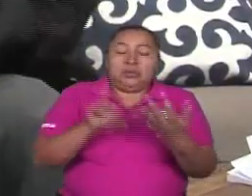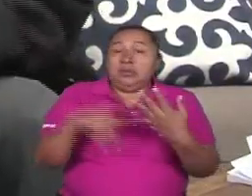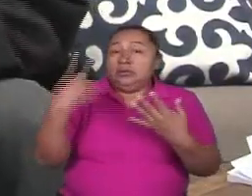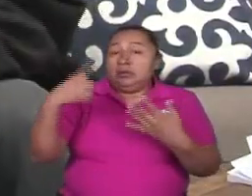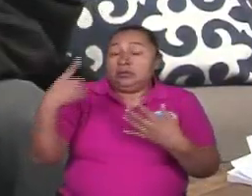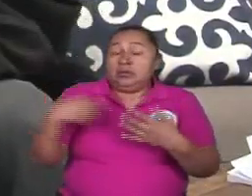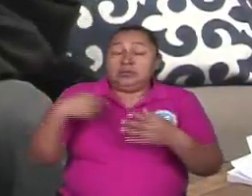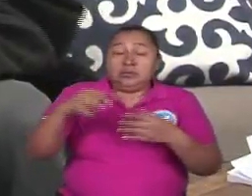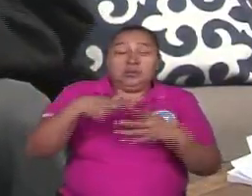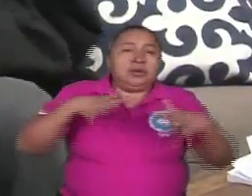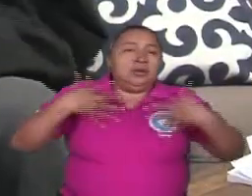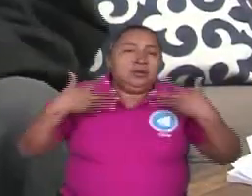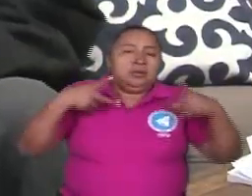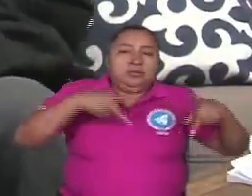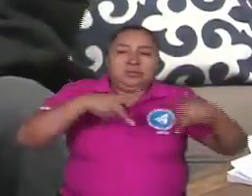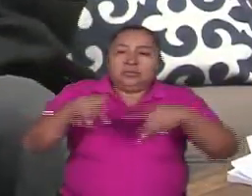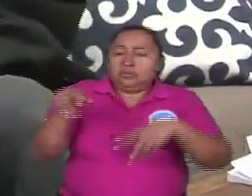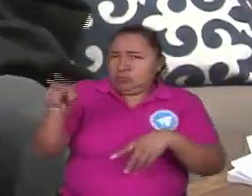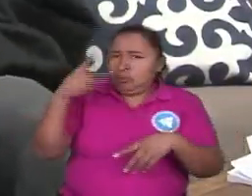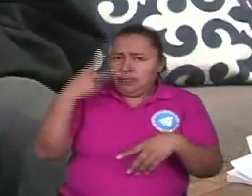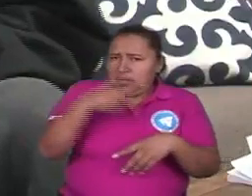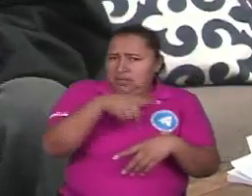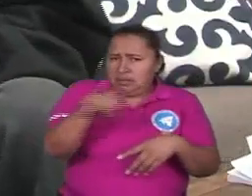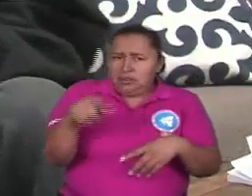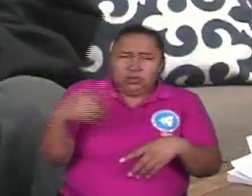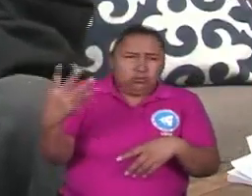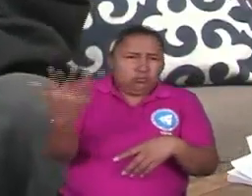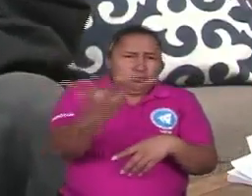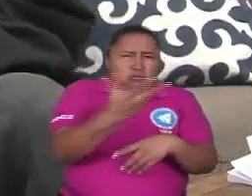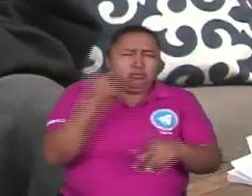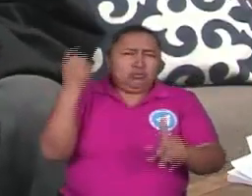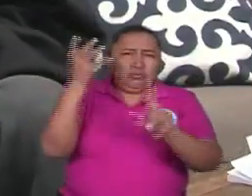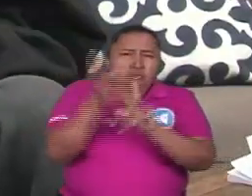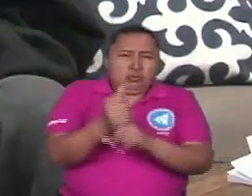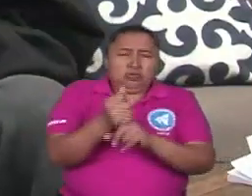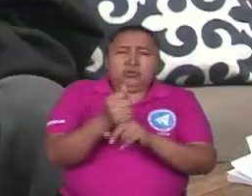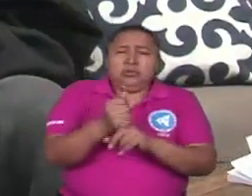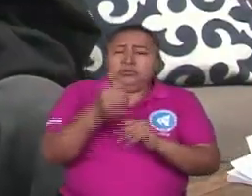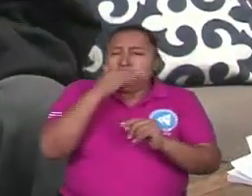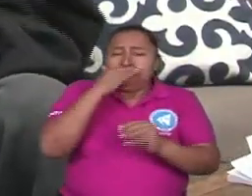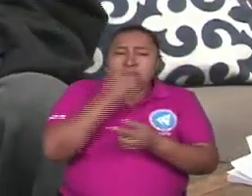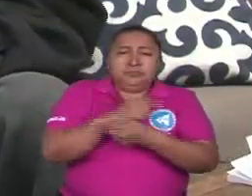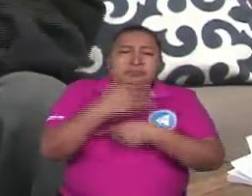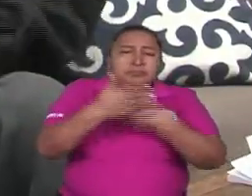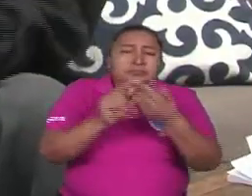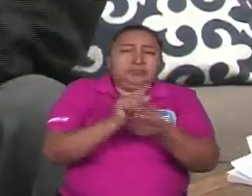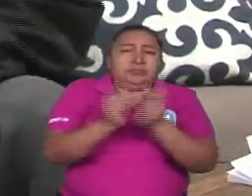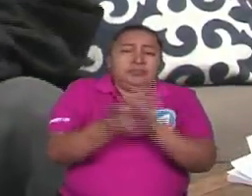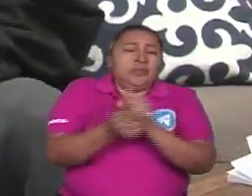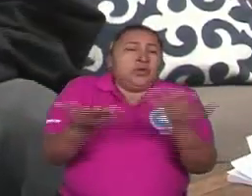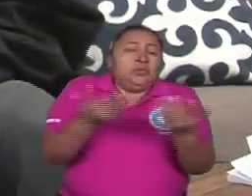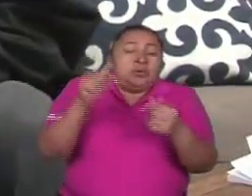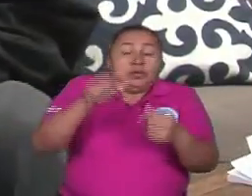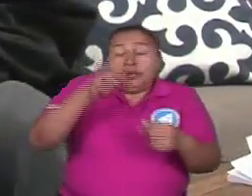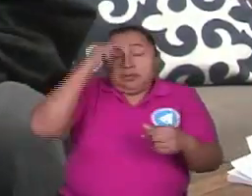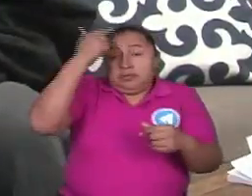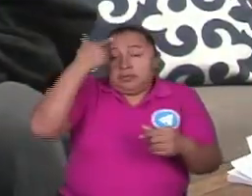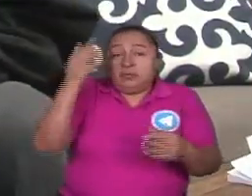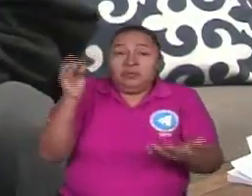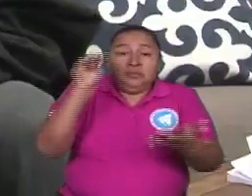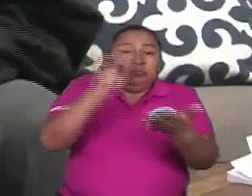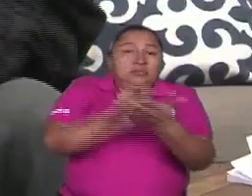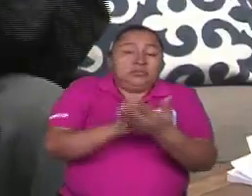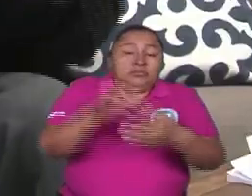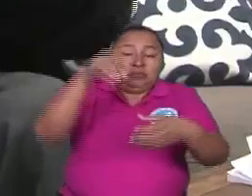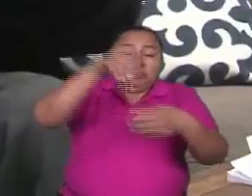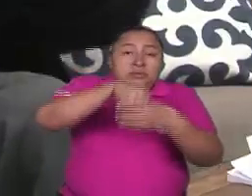el derecho a los esparcimientos, cuando ves vos, todos los logros de la revolución que van progresando, y cómo este gobierno va integrando al país